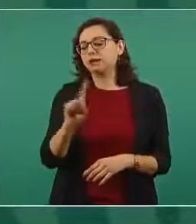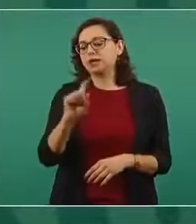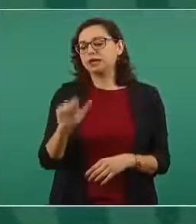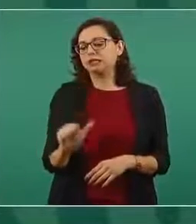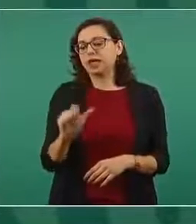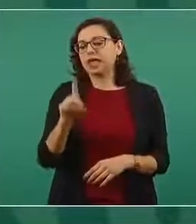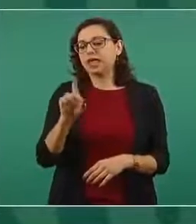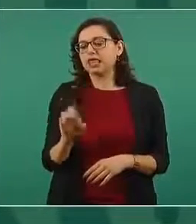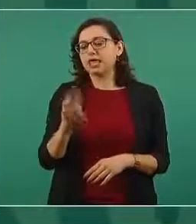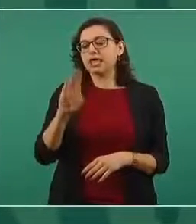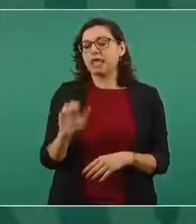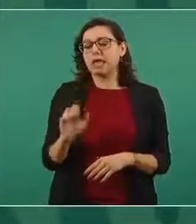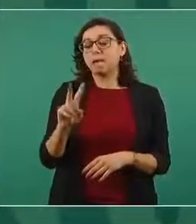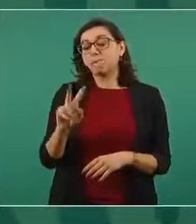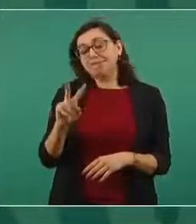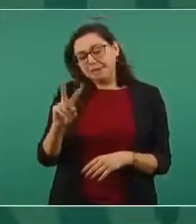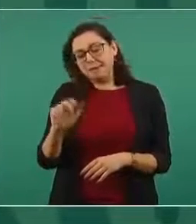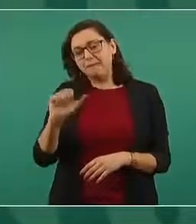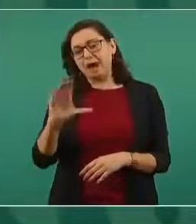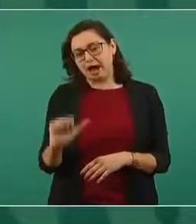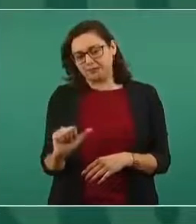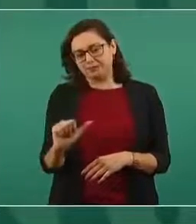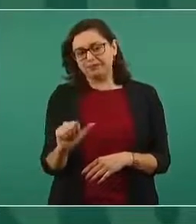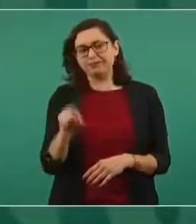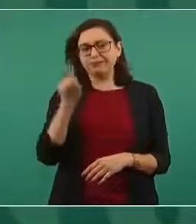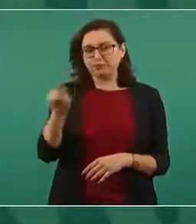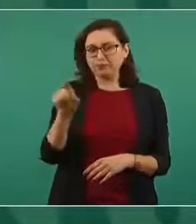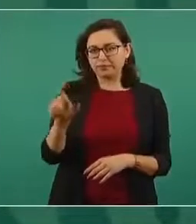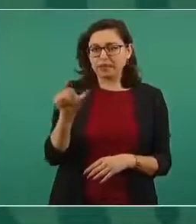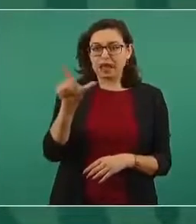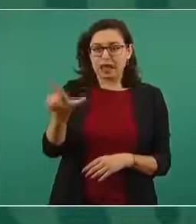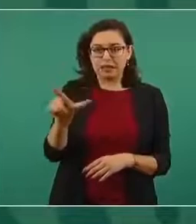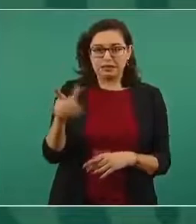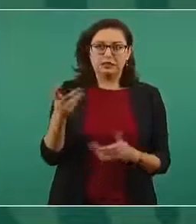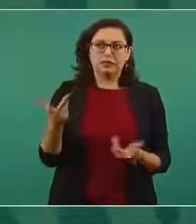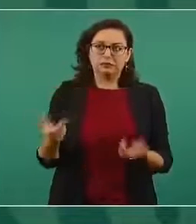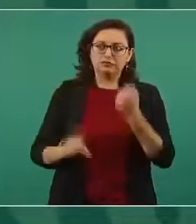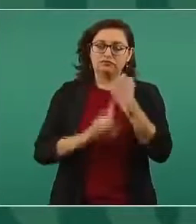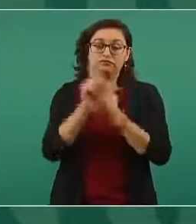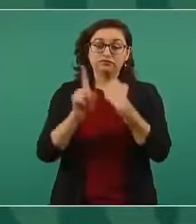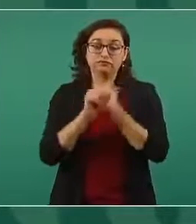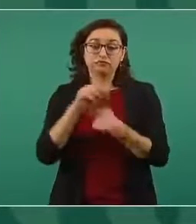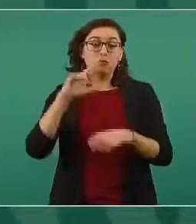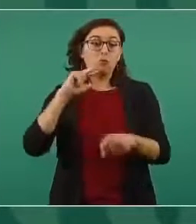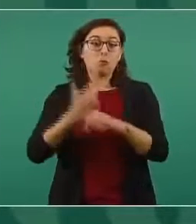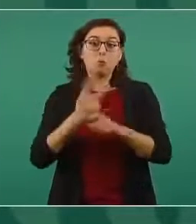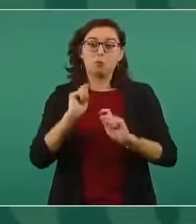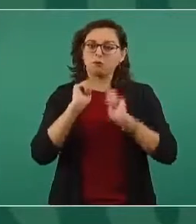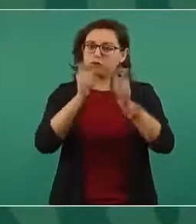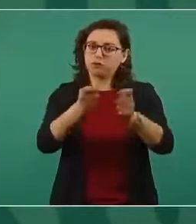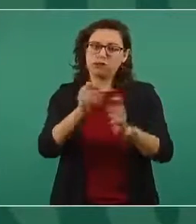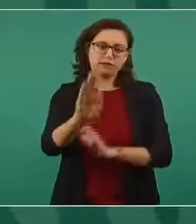una cuestión que está tratando la fiscalía